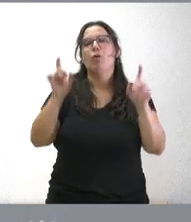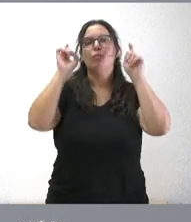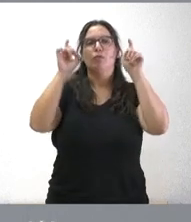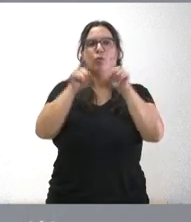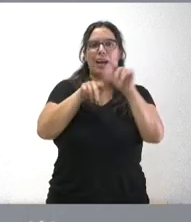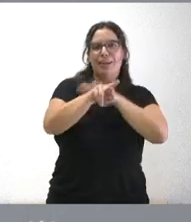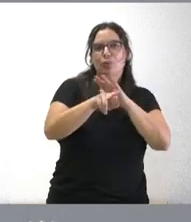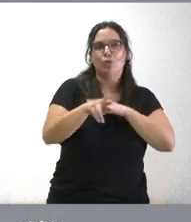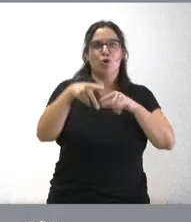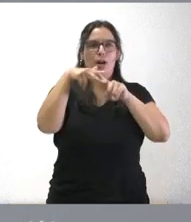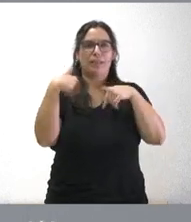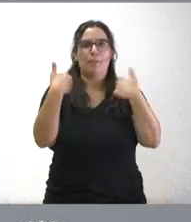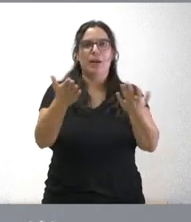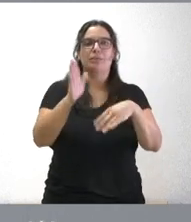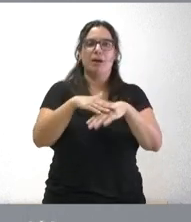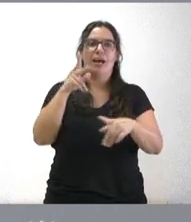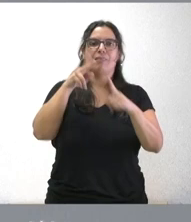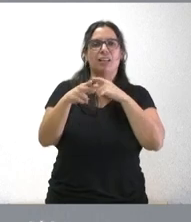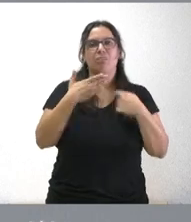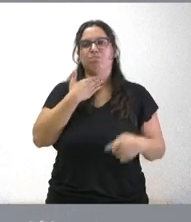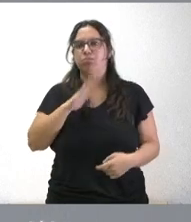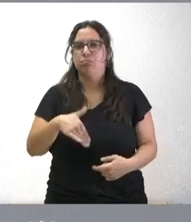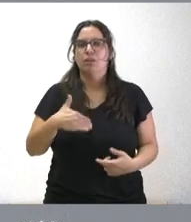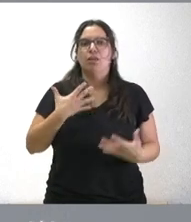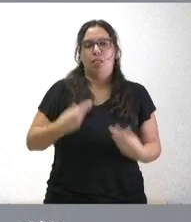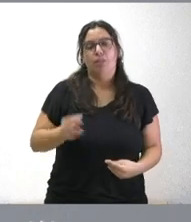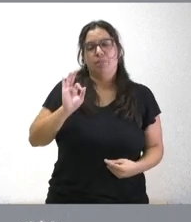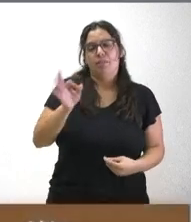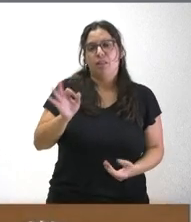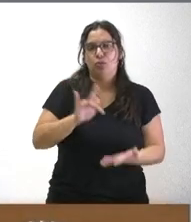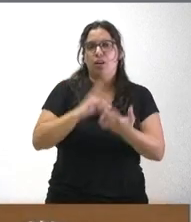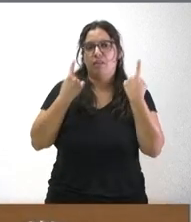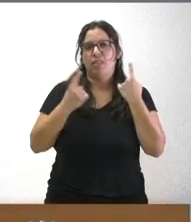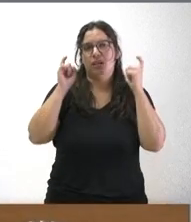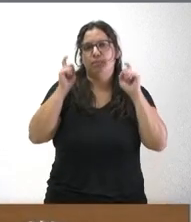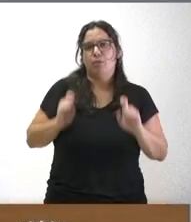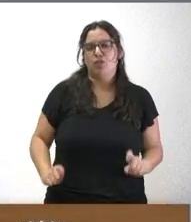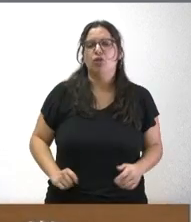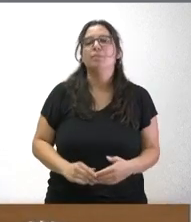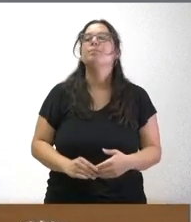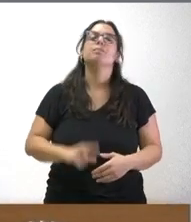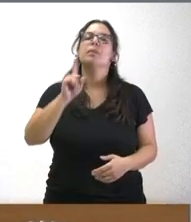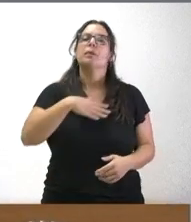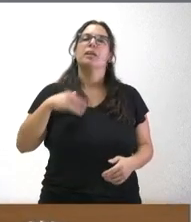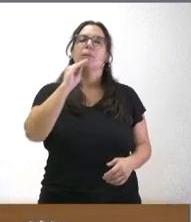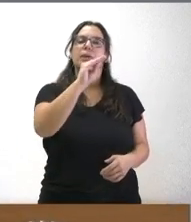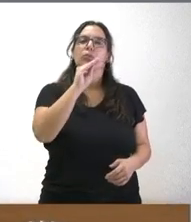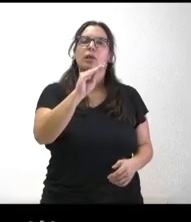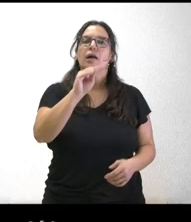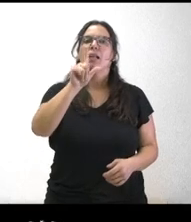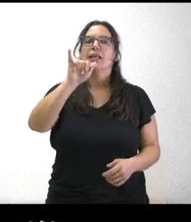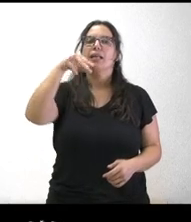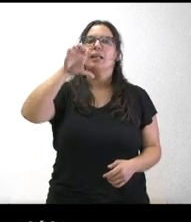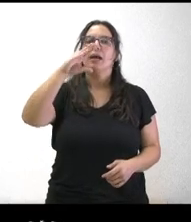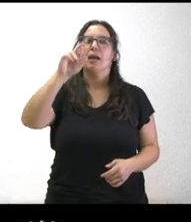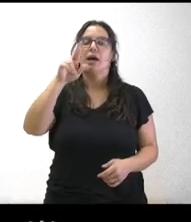medios más instrumentos para no caer en ese desánimo que es cierto que a se produce en esa profesión Quiero preguntarle también sobre el INECAR la empresa concesional